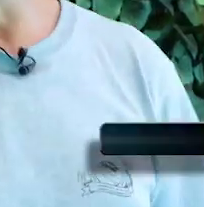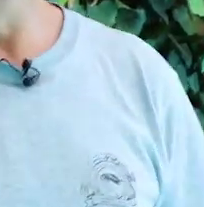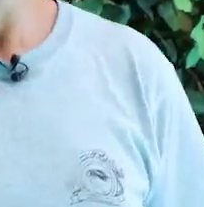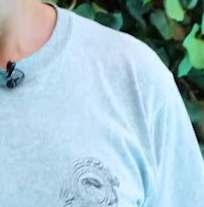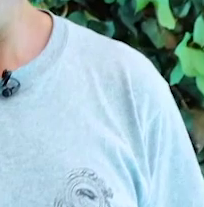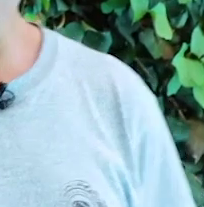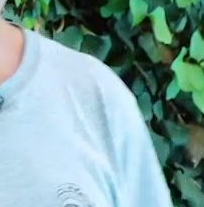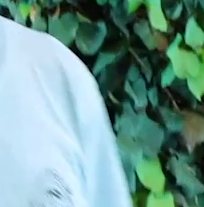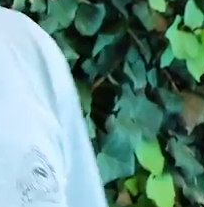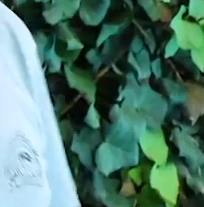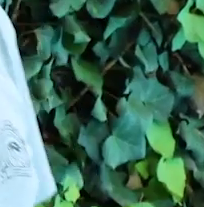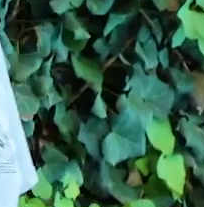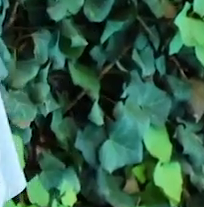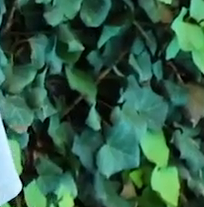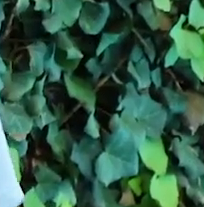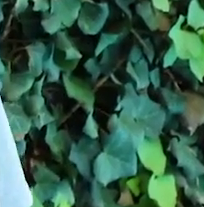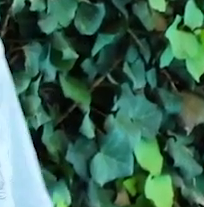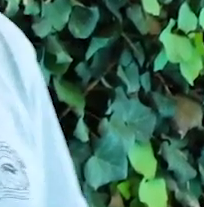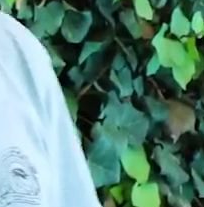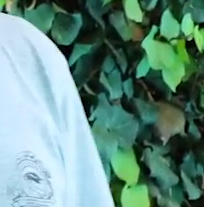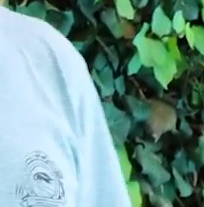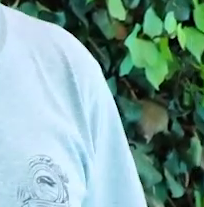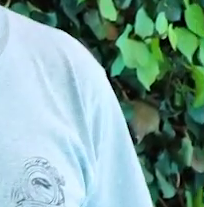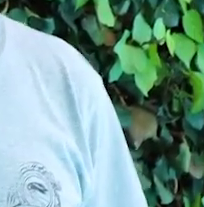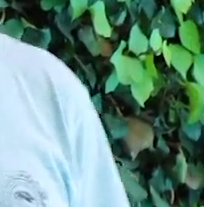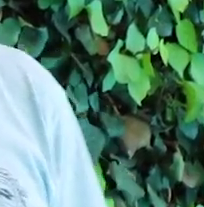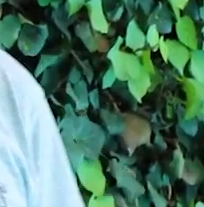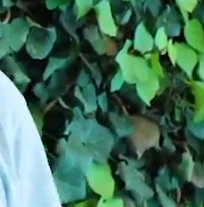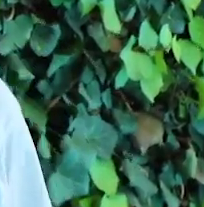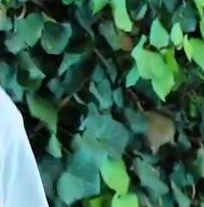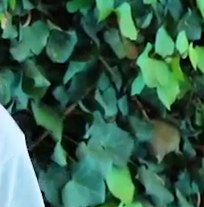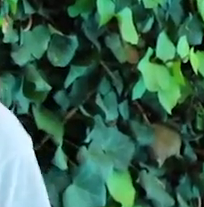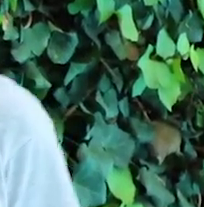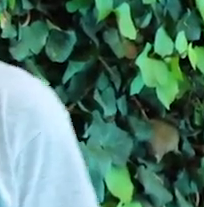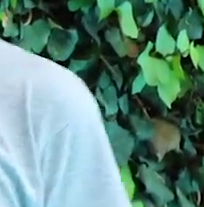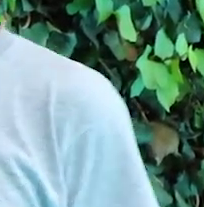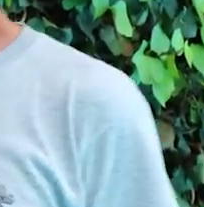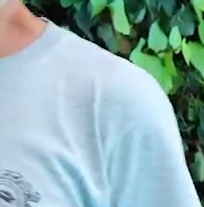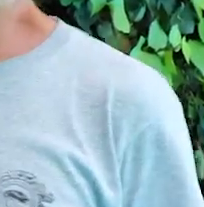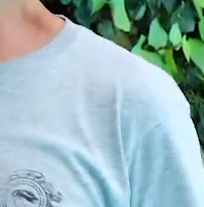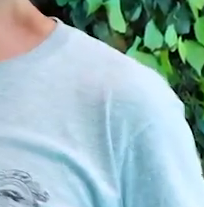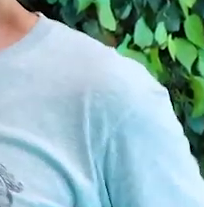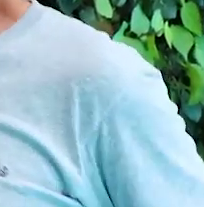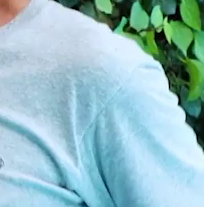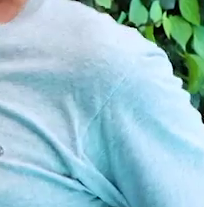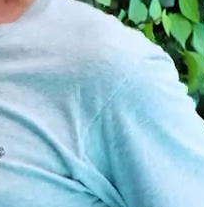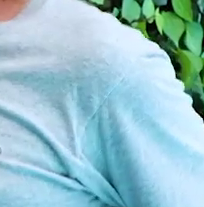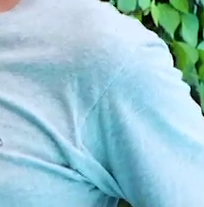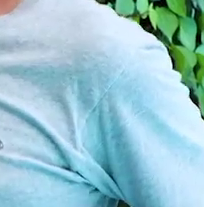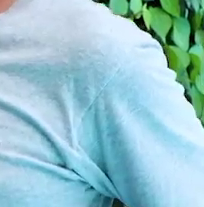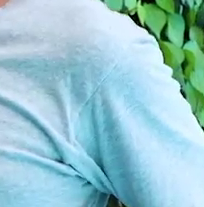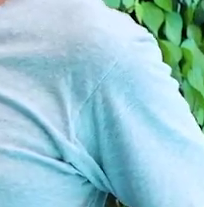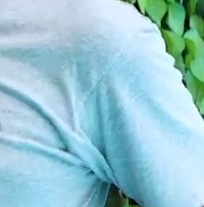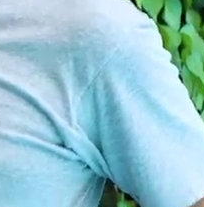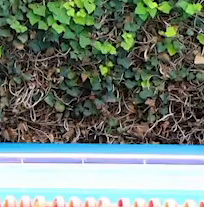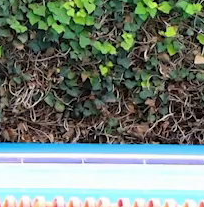vamos a hacer, Yair? Nos vamos a acostar y nos vamos a poner boca arriba, poniendo los codos